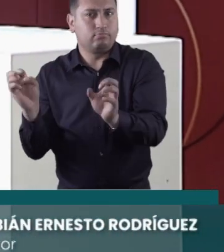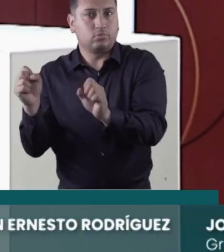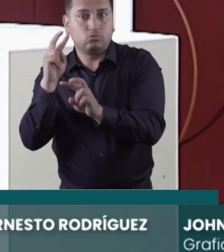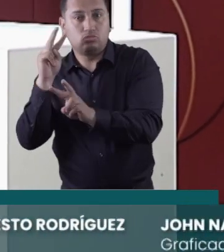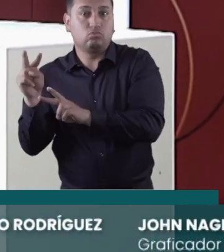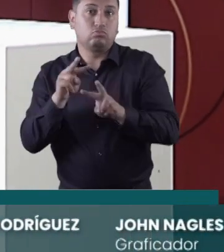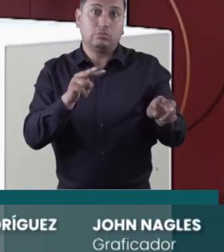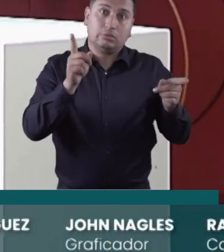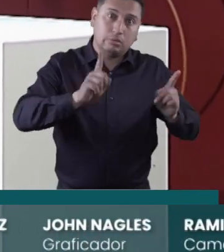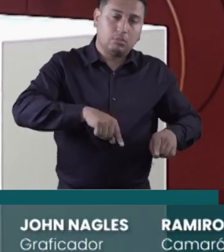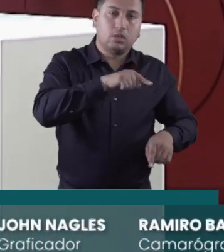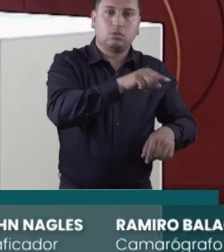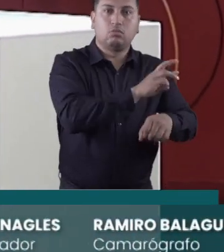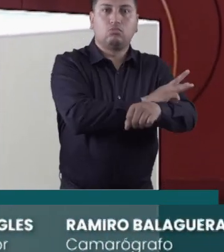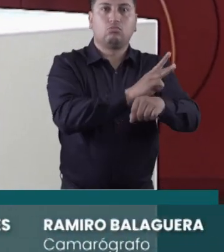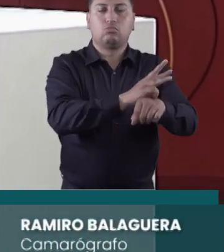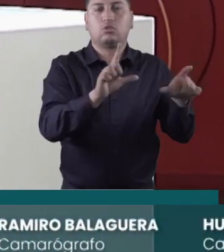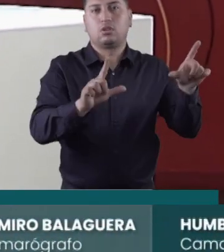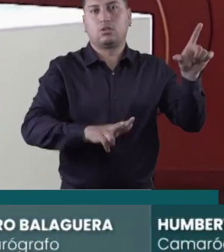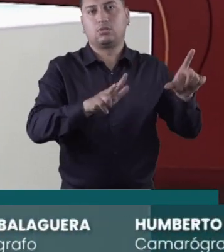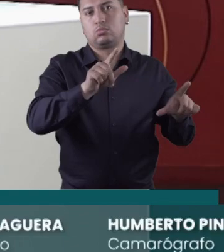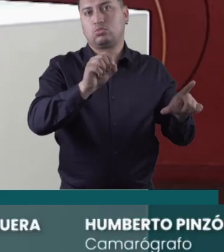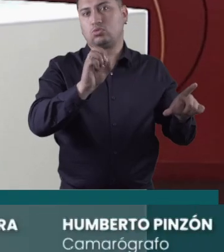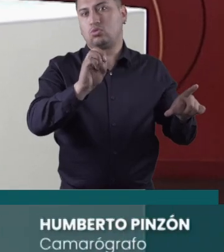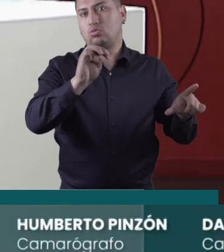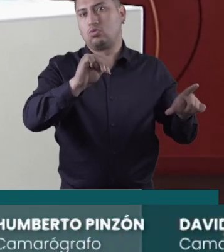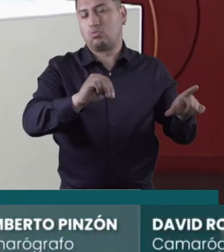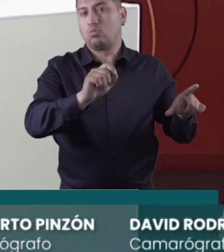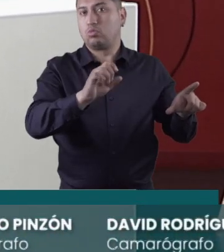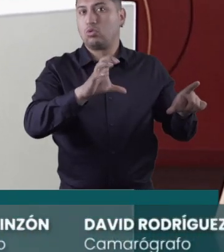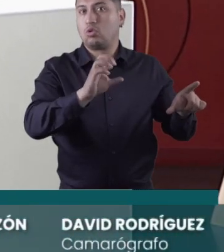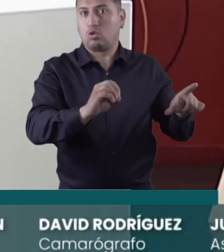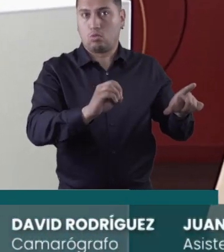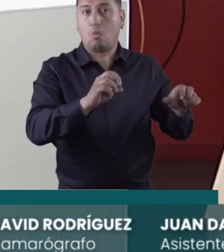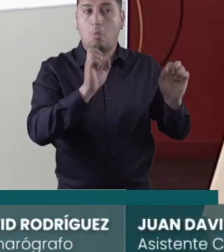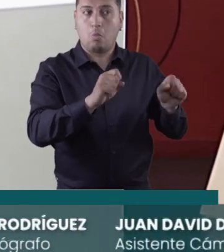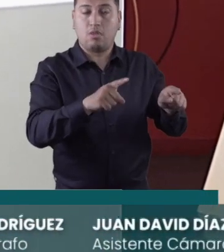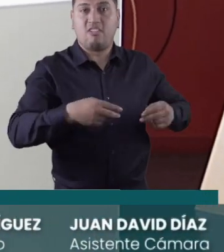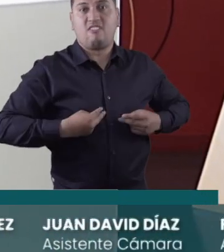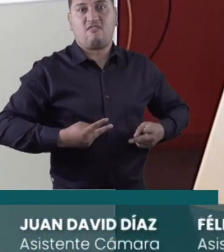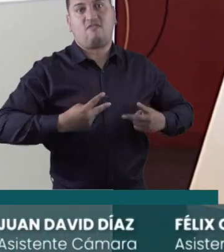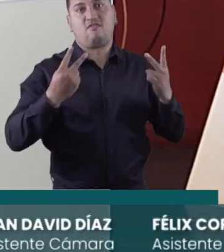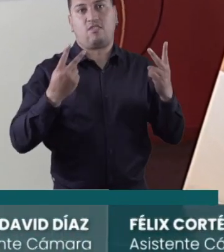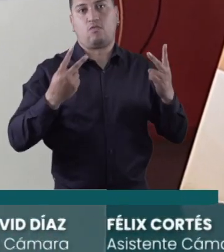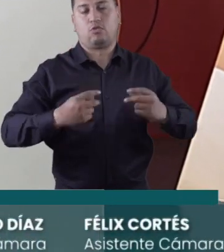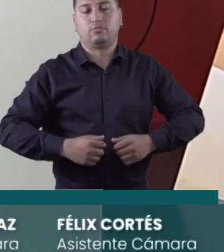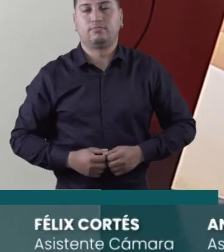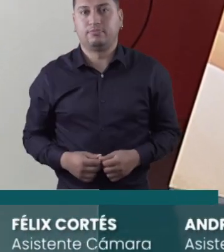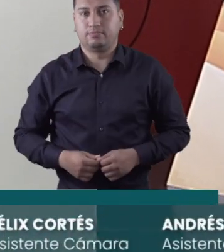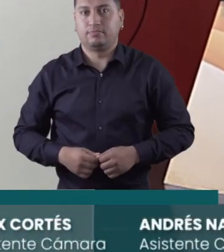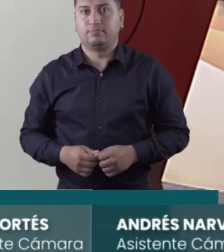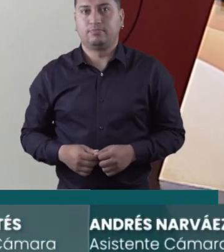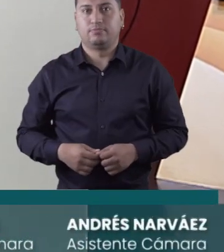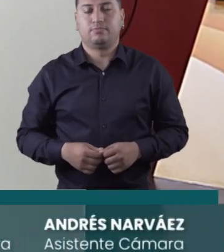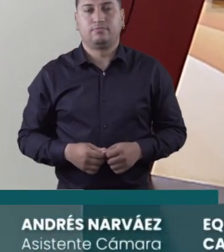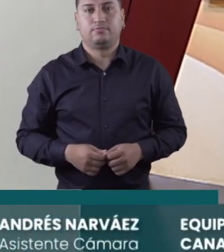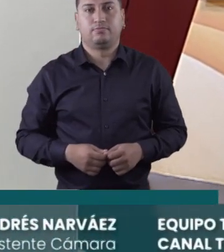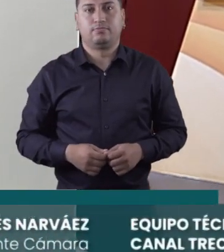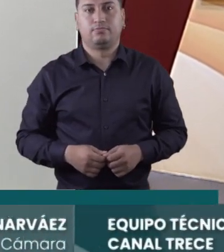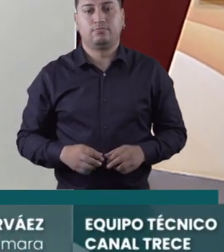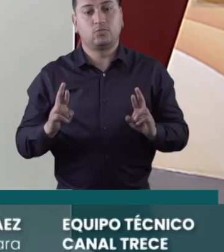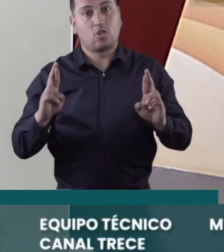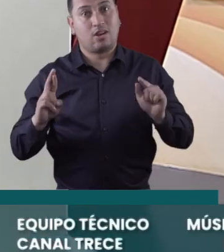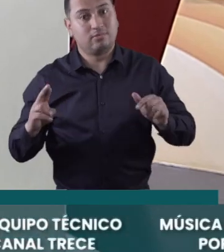más. Recuerde que puede ver todo nuestro contenido con la señal en vivo de nuestra página web www.canal13.com